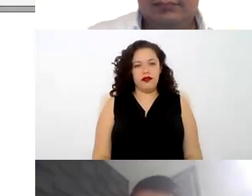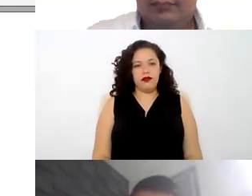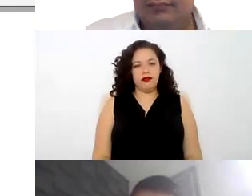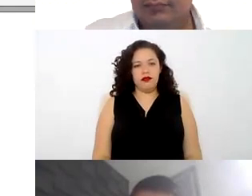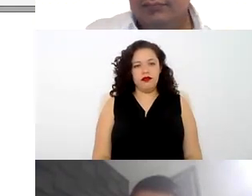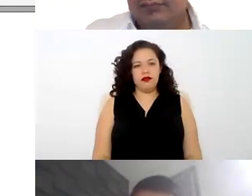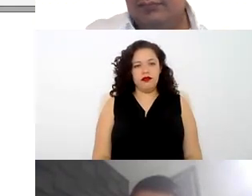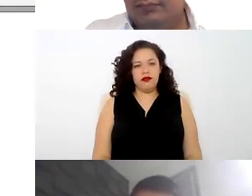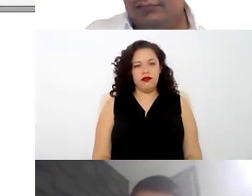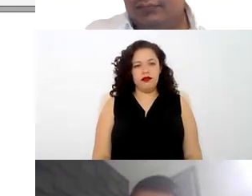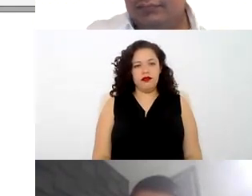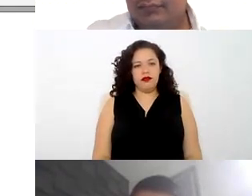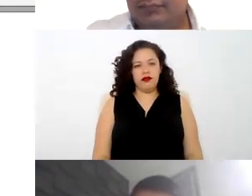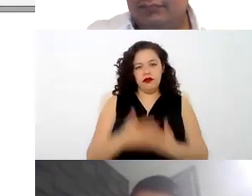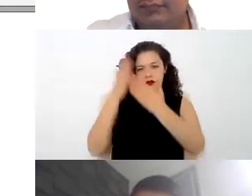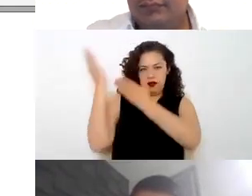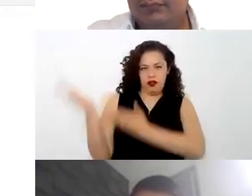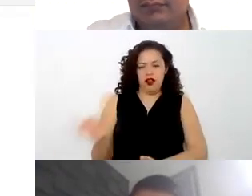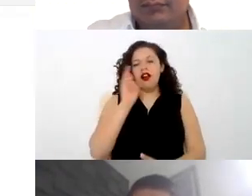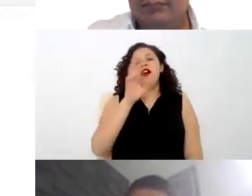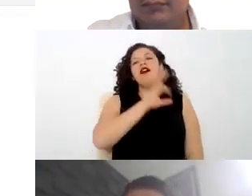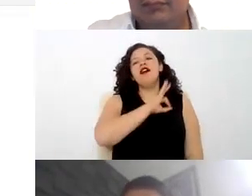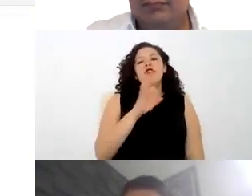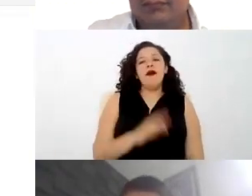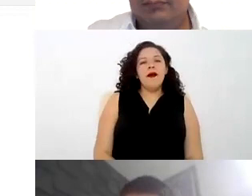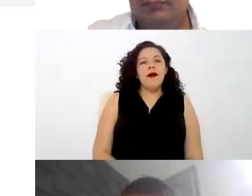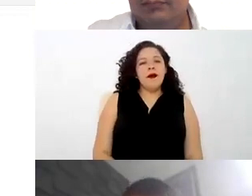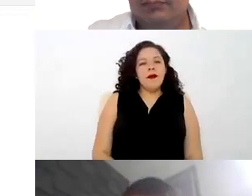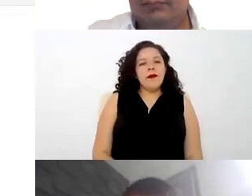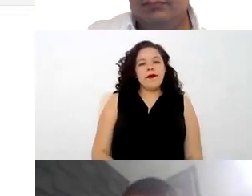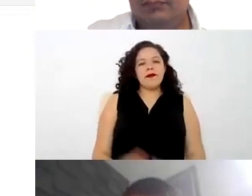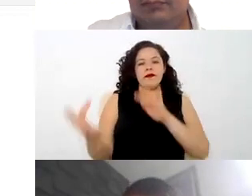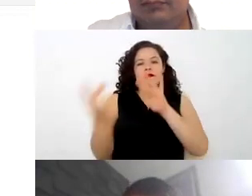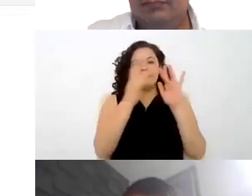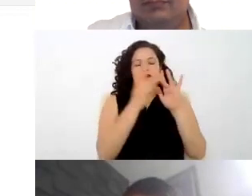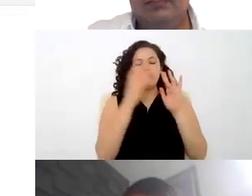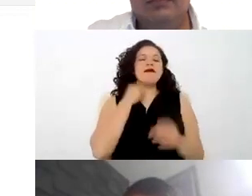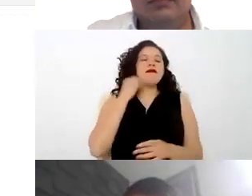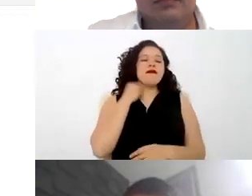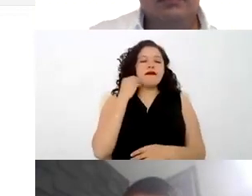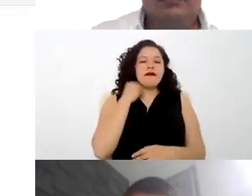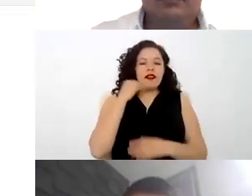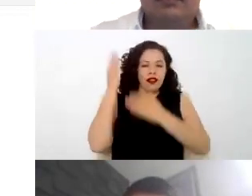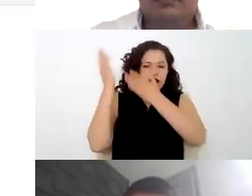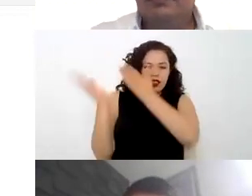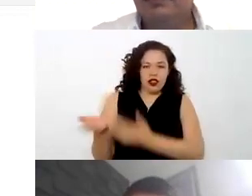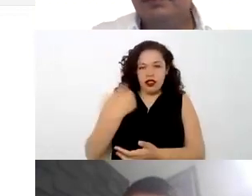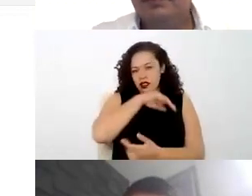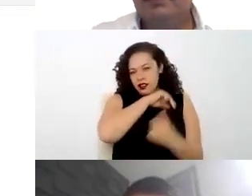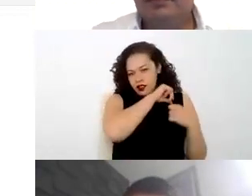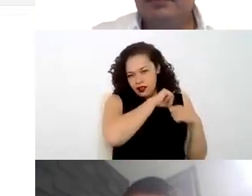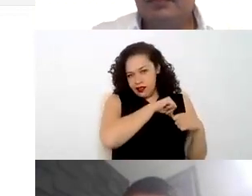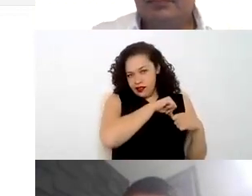Y aquí pueden ver también nuestra red de abogados que siempre nos hemos encargado de